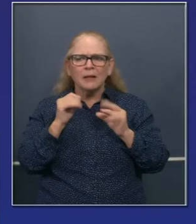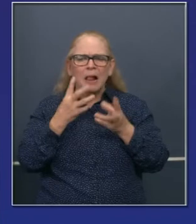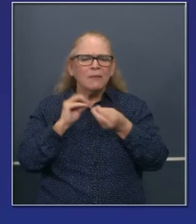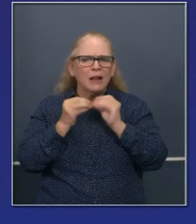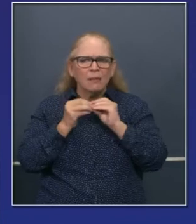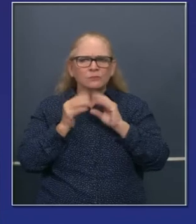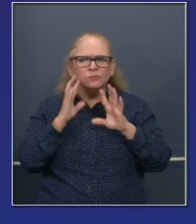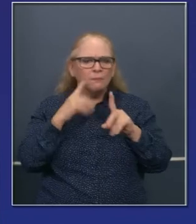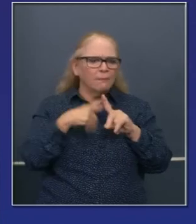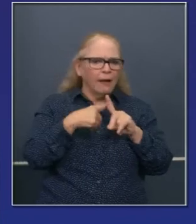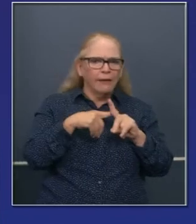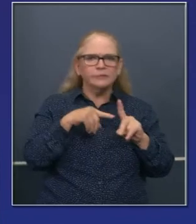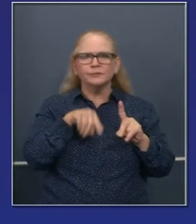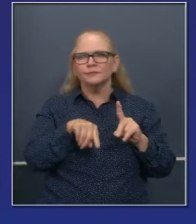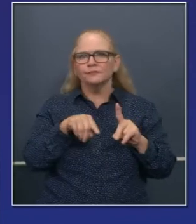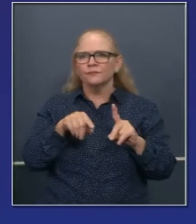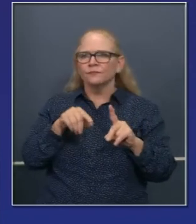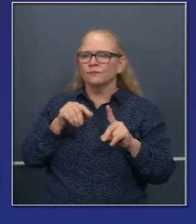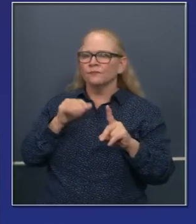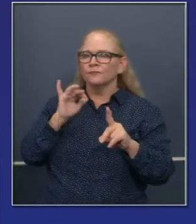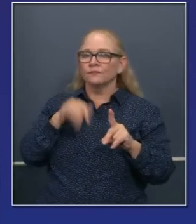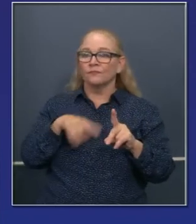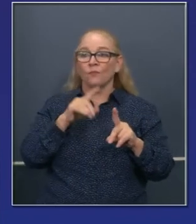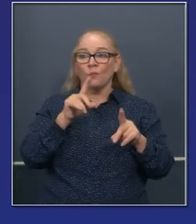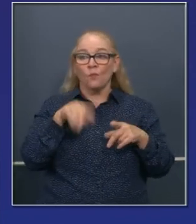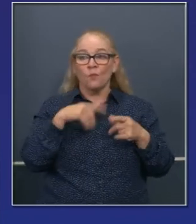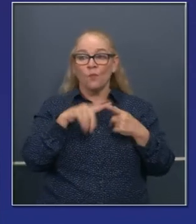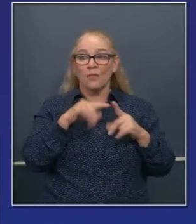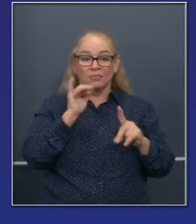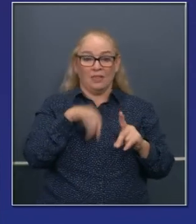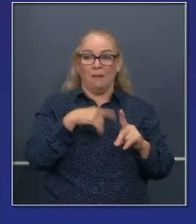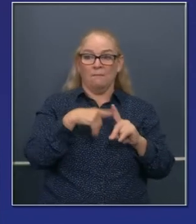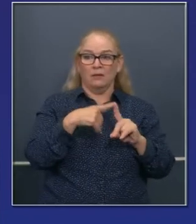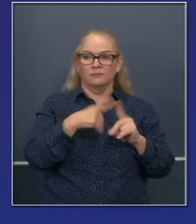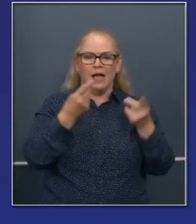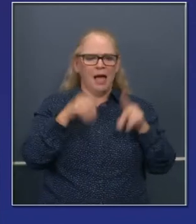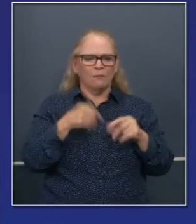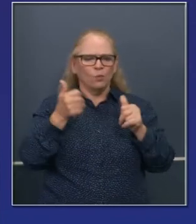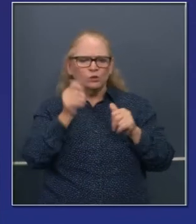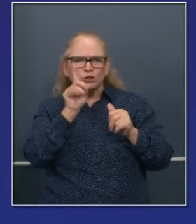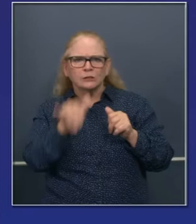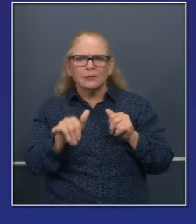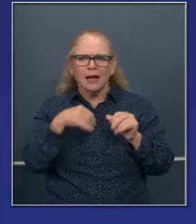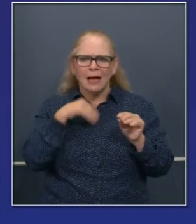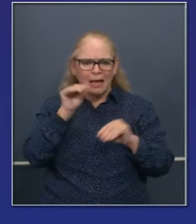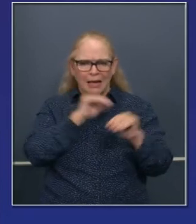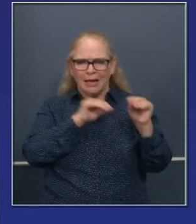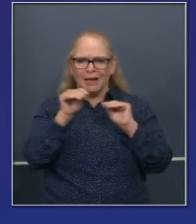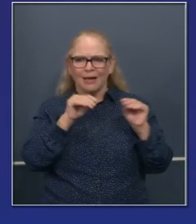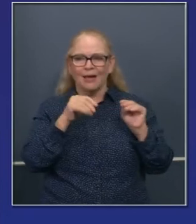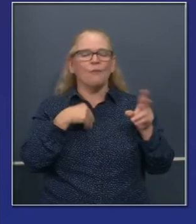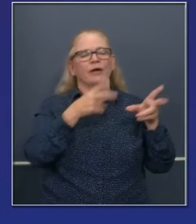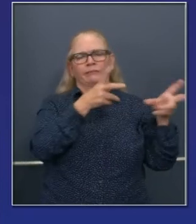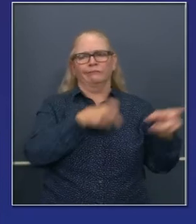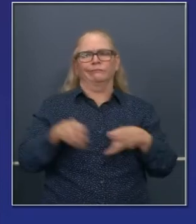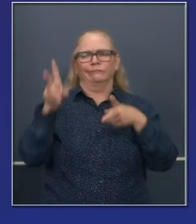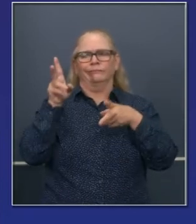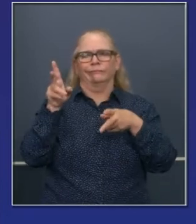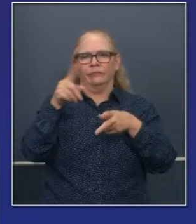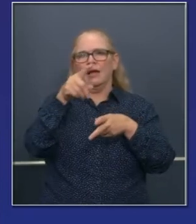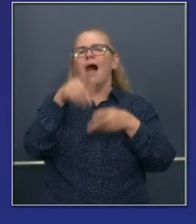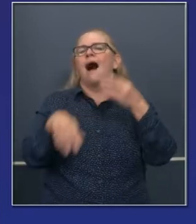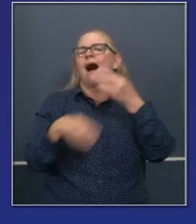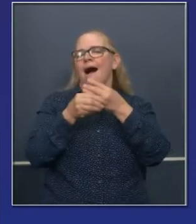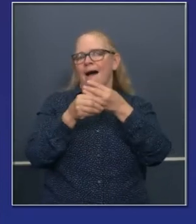calcular los positivos de acuerdo a las fechas en las que cayeron esos casos. Así que empezamos a hacer eso para la